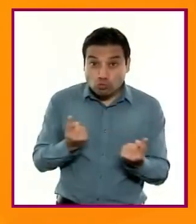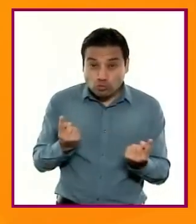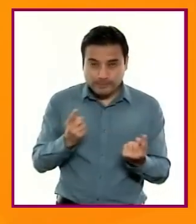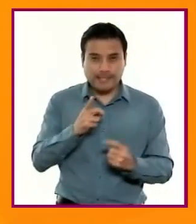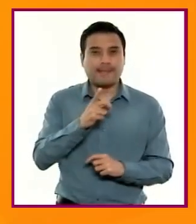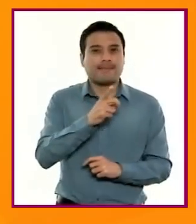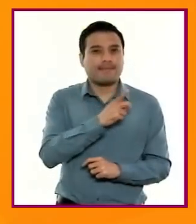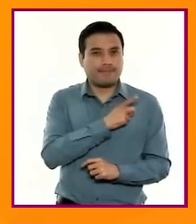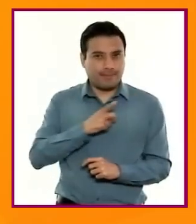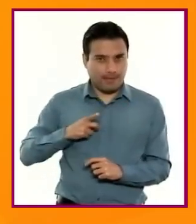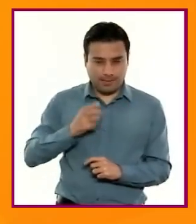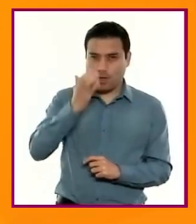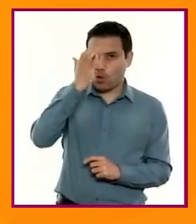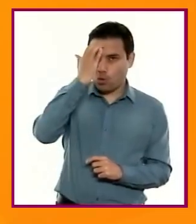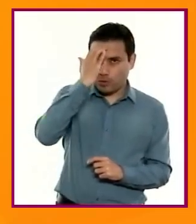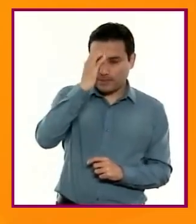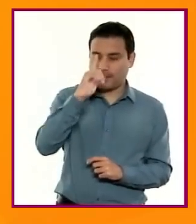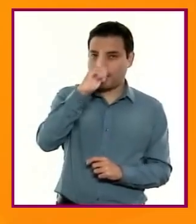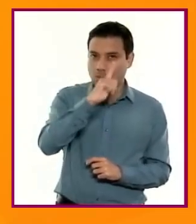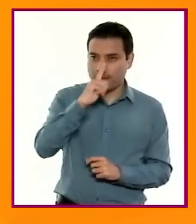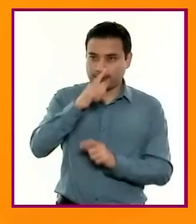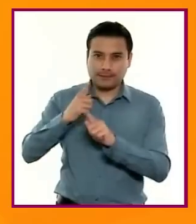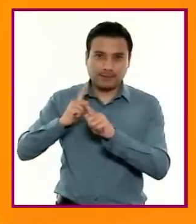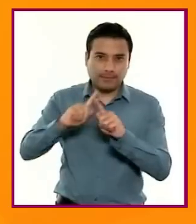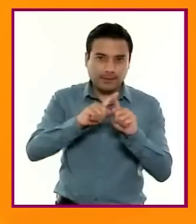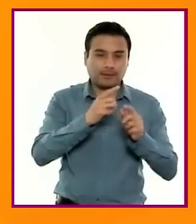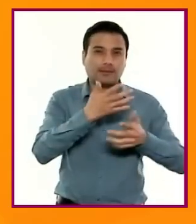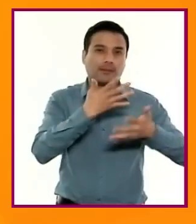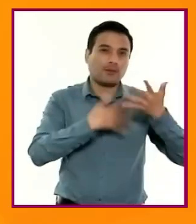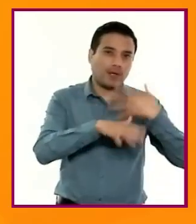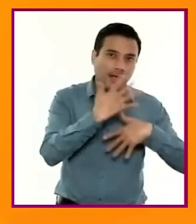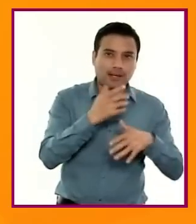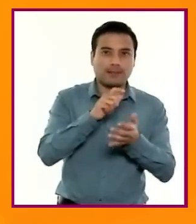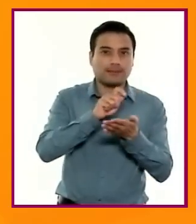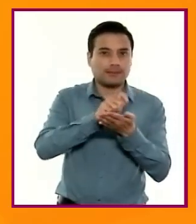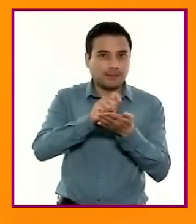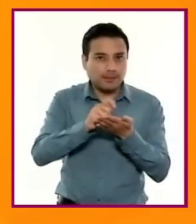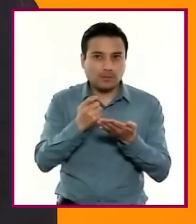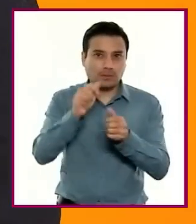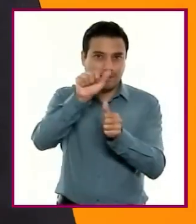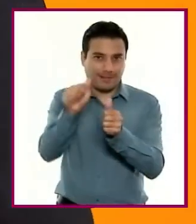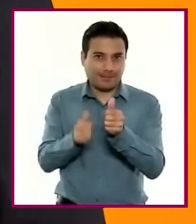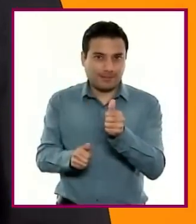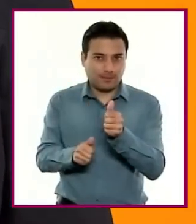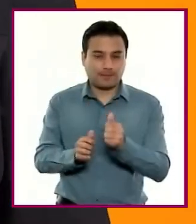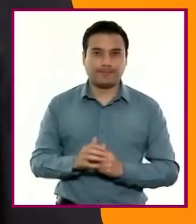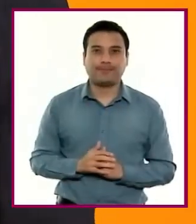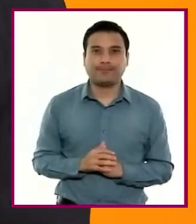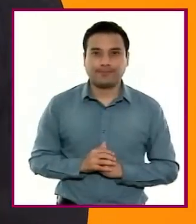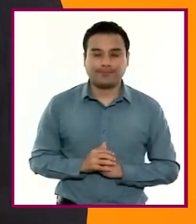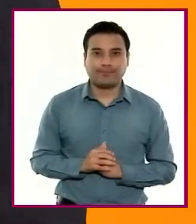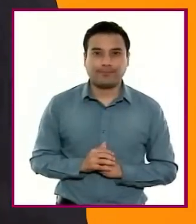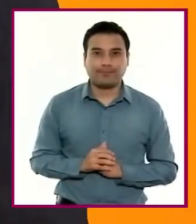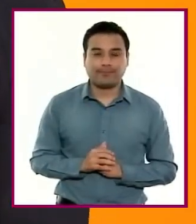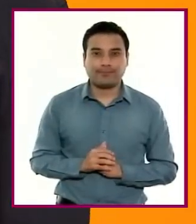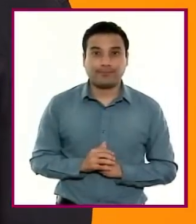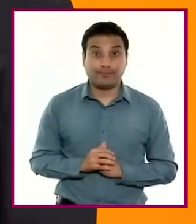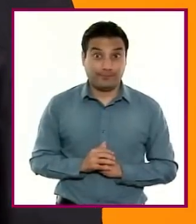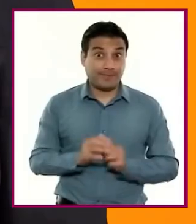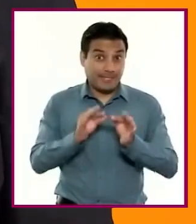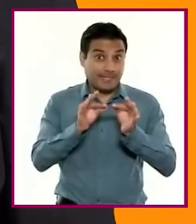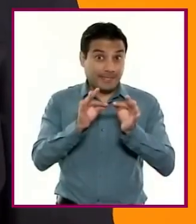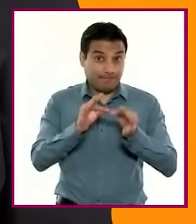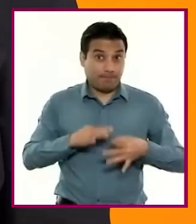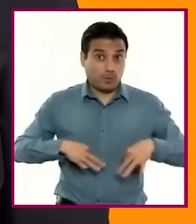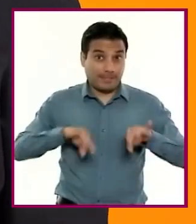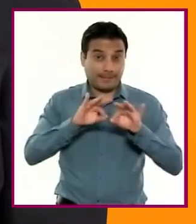con las prácticas de distintos lenguajes, como el oral, el escrito y el artístico. Es importante reconocer que los